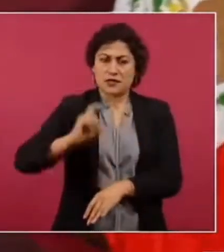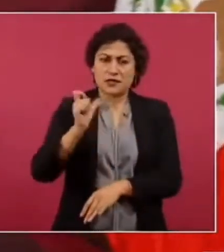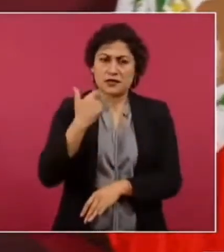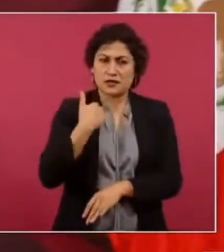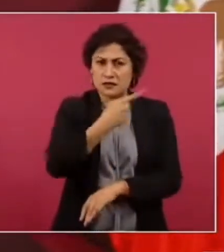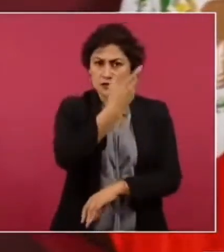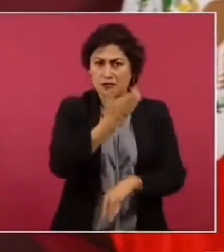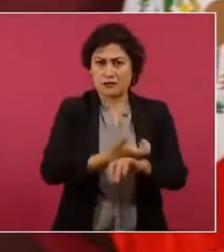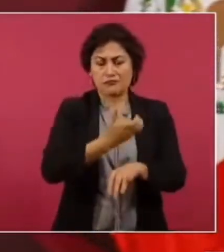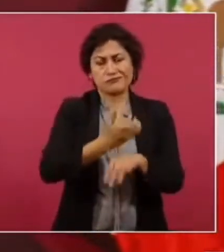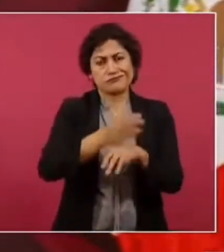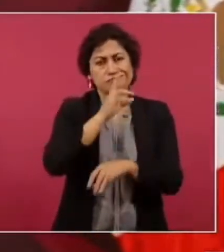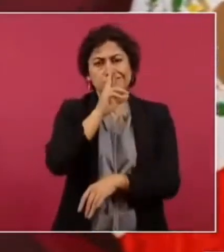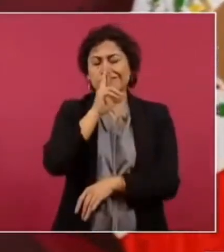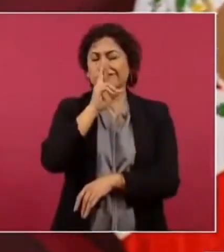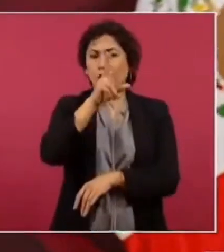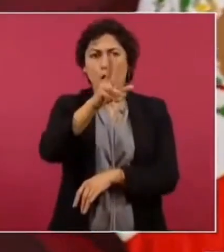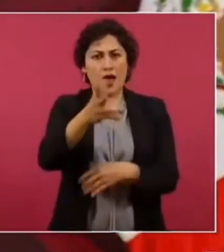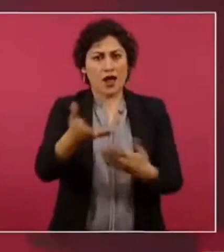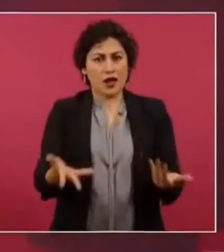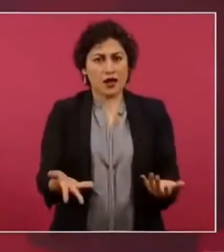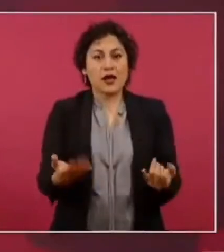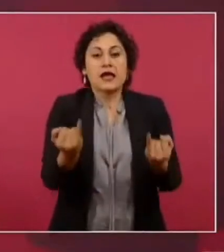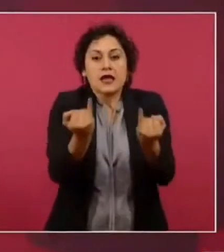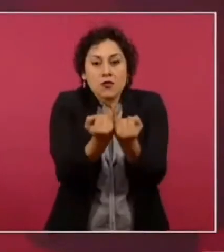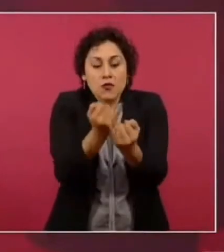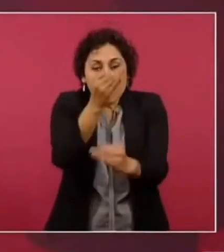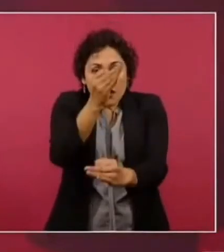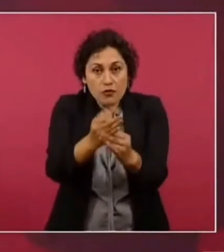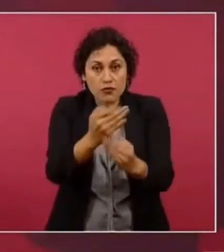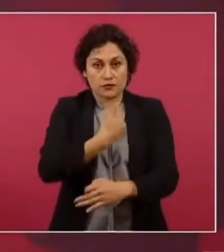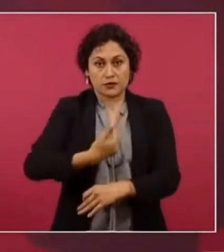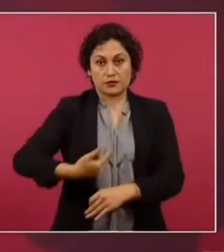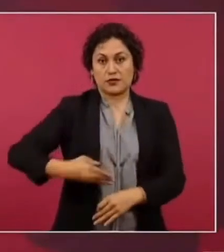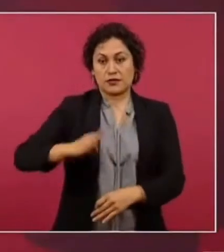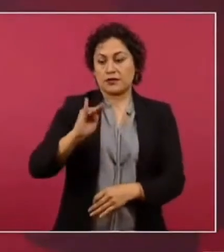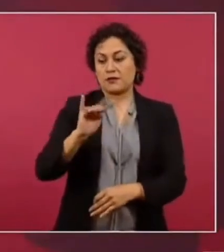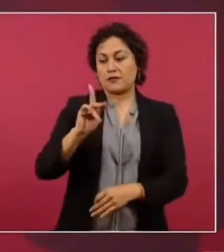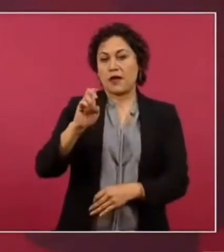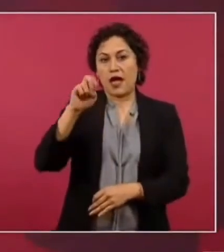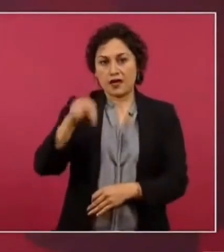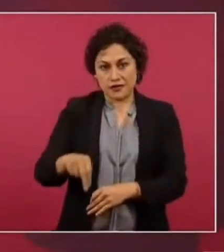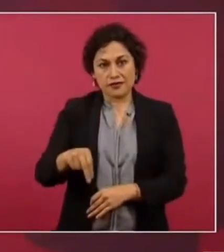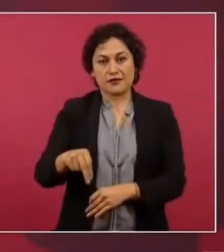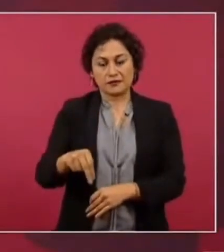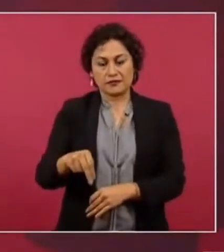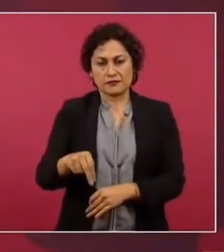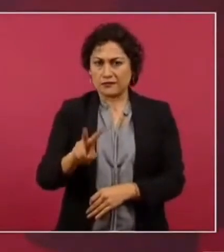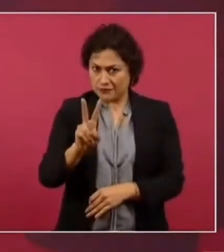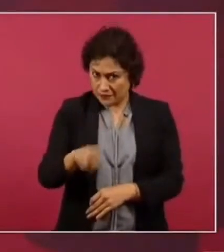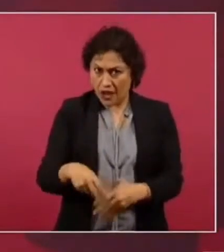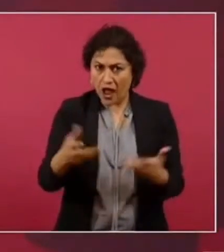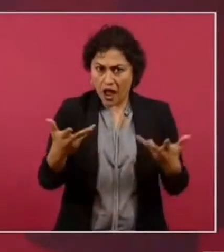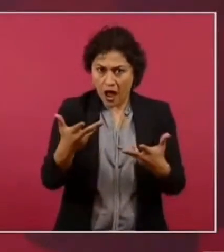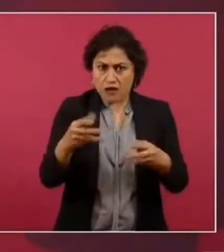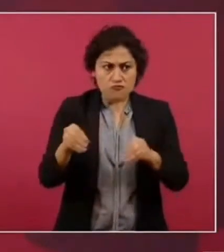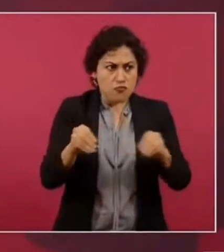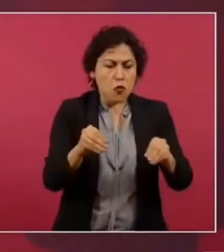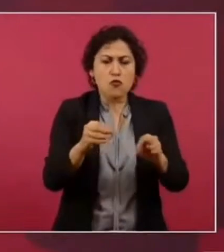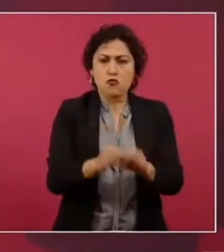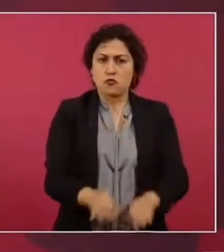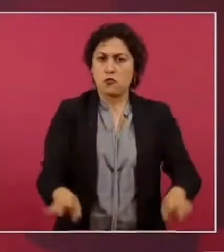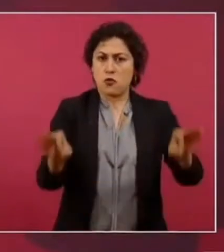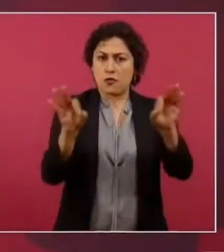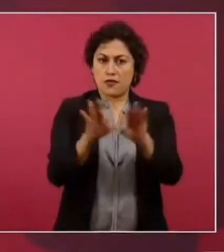está haciendo el presidente Biden porque ha hecho cosas muy importantes por ejemplo